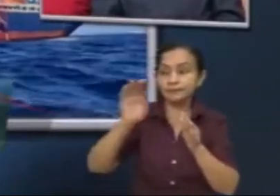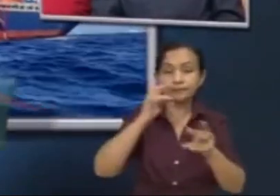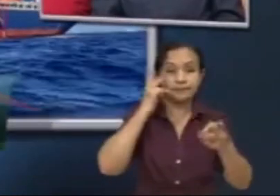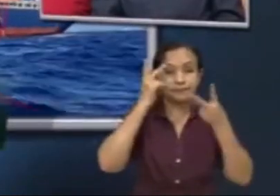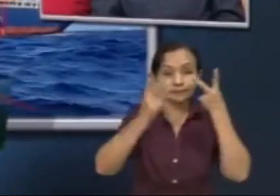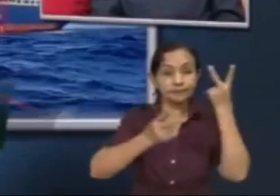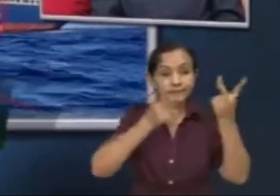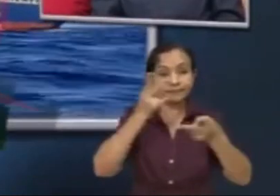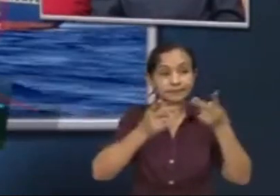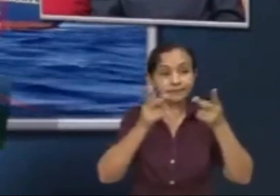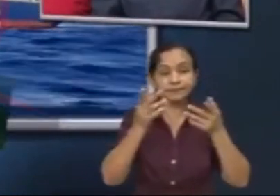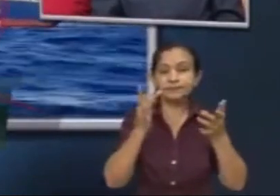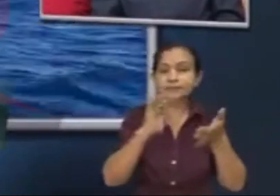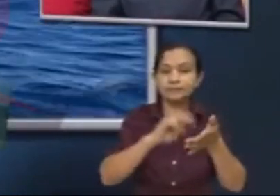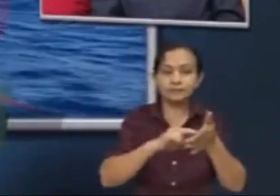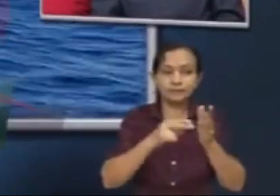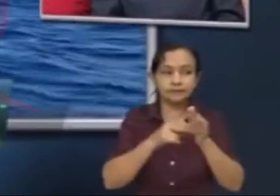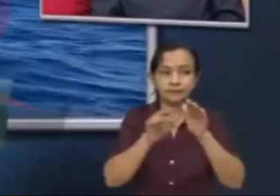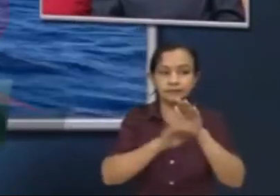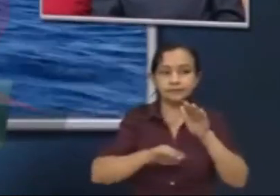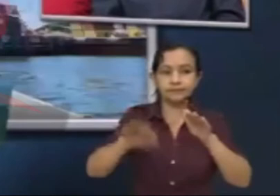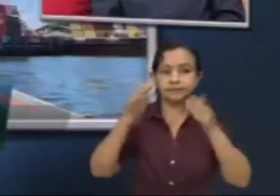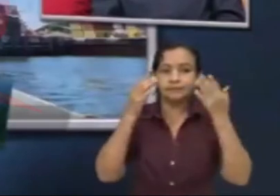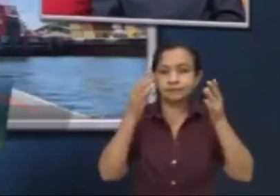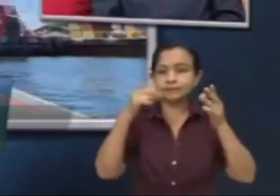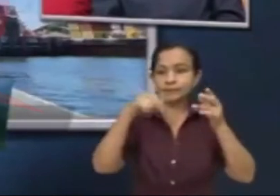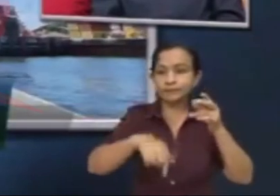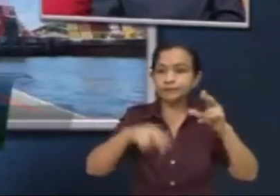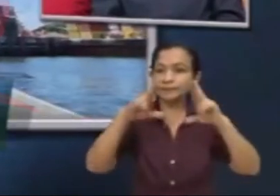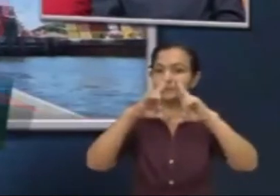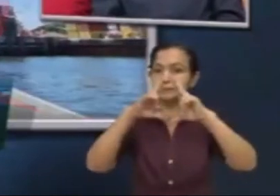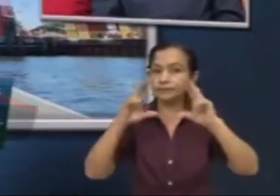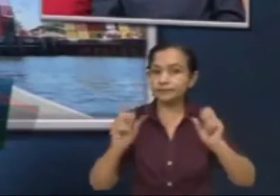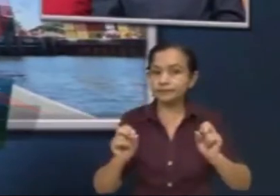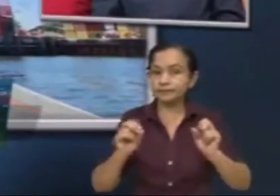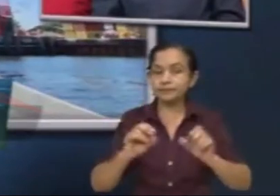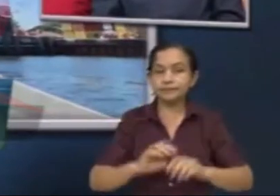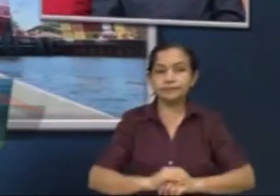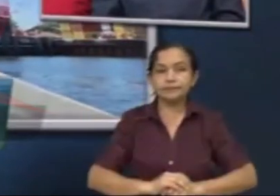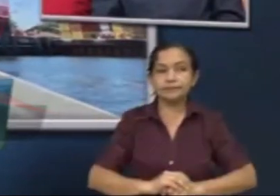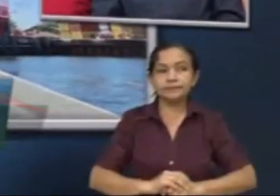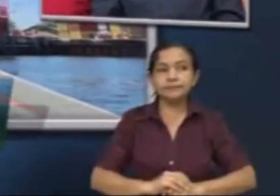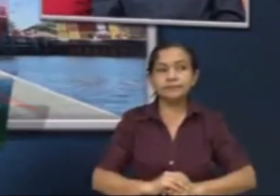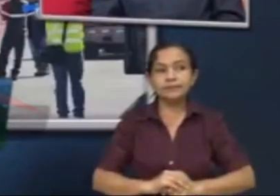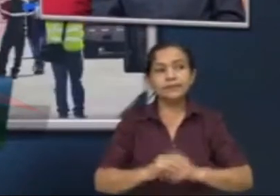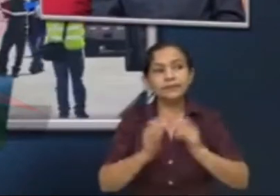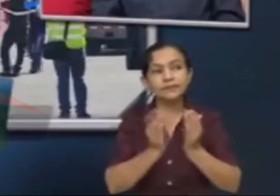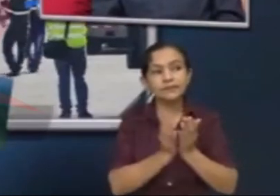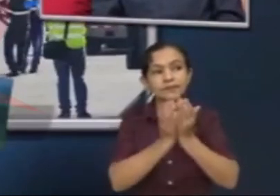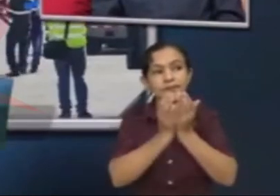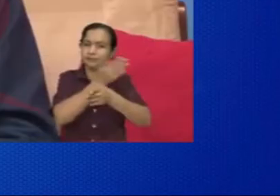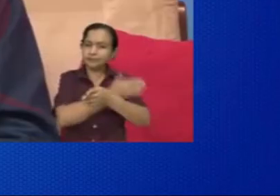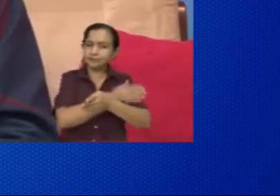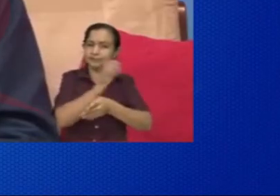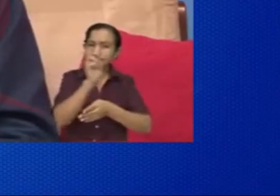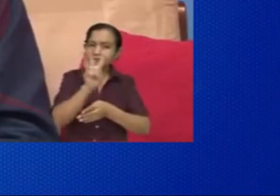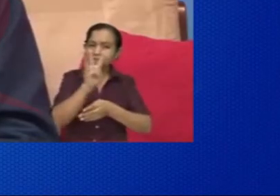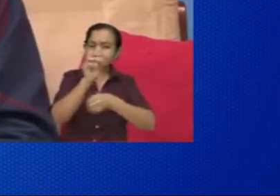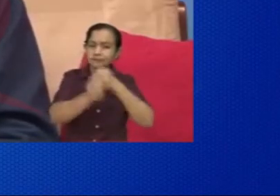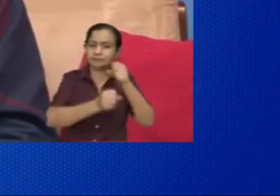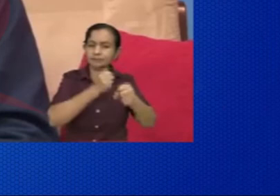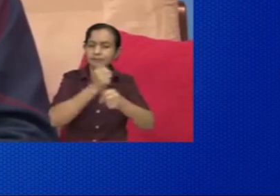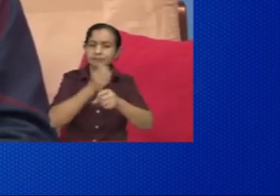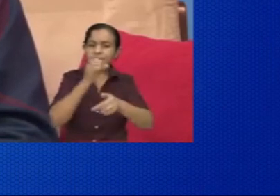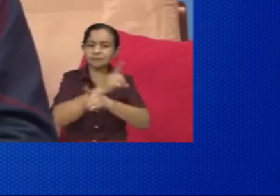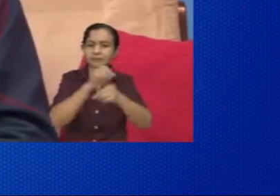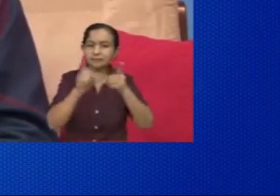banco nacional. Eso nos llena de orgullo porque hace tres años debíamos